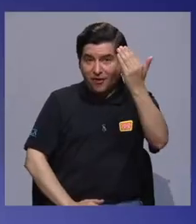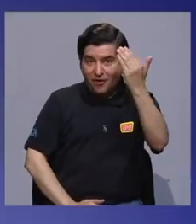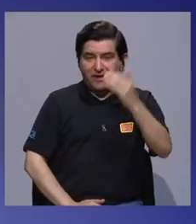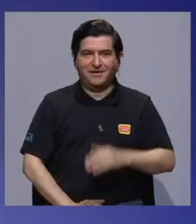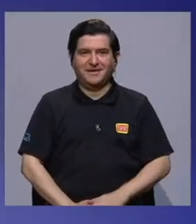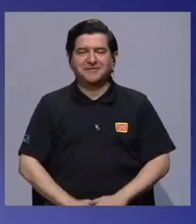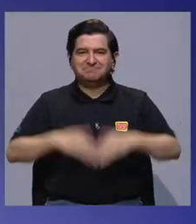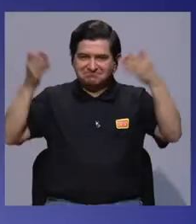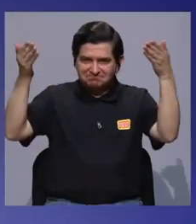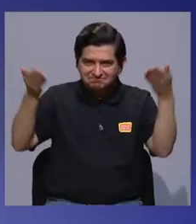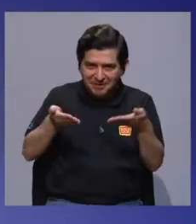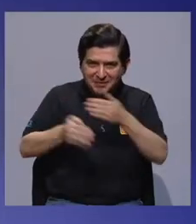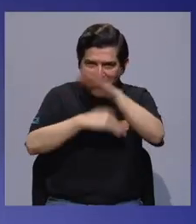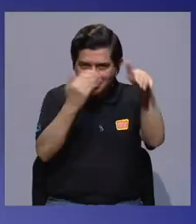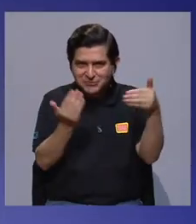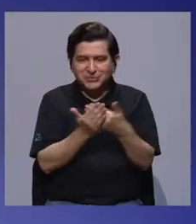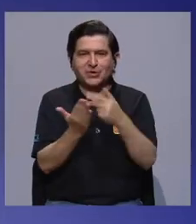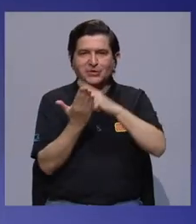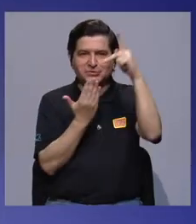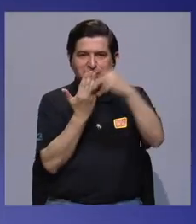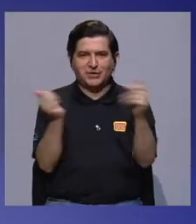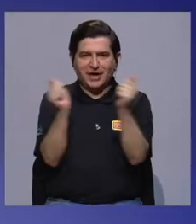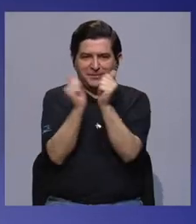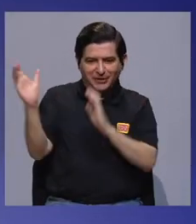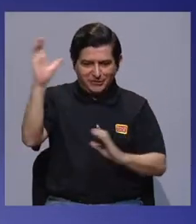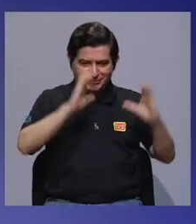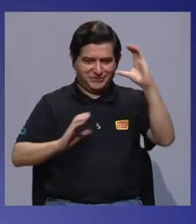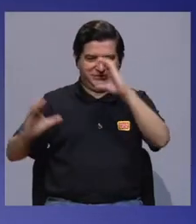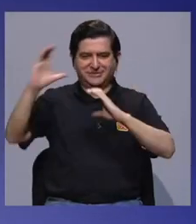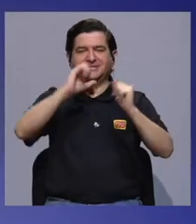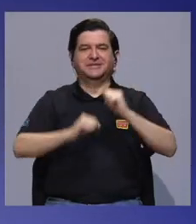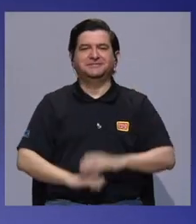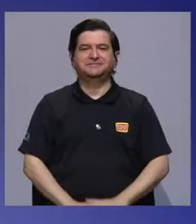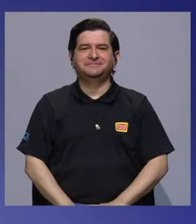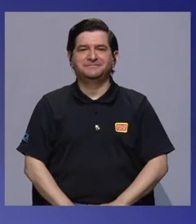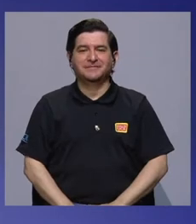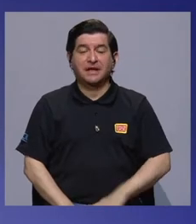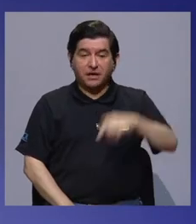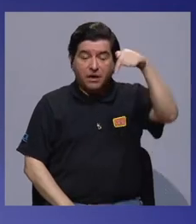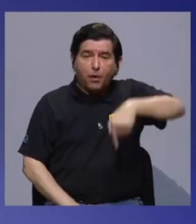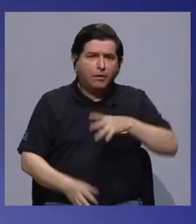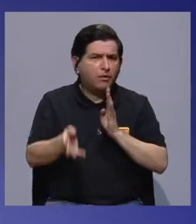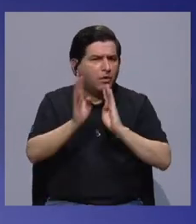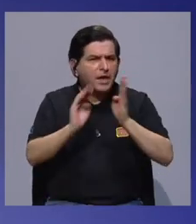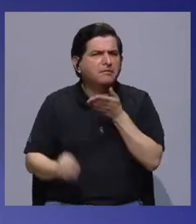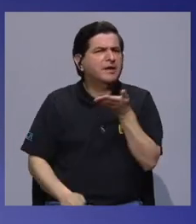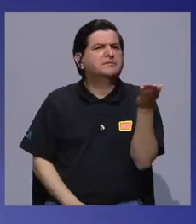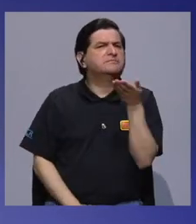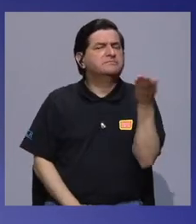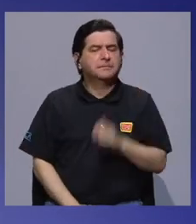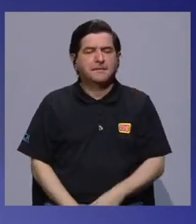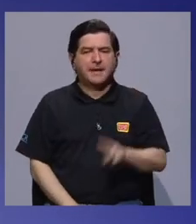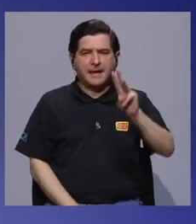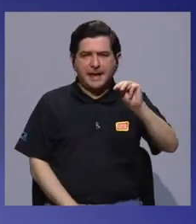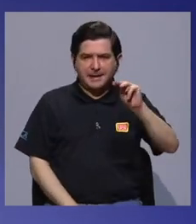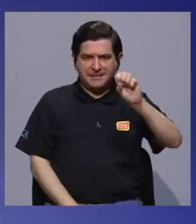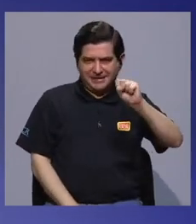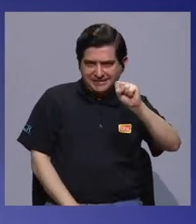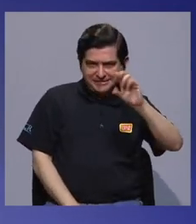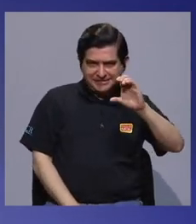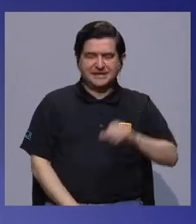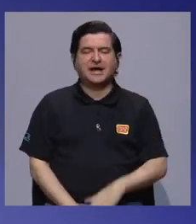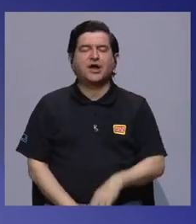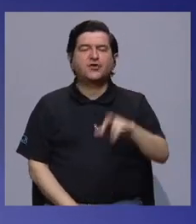Hola, ¿qué tal? Bienvenidas y bienvenidos a Conciencia. Vamos a hablar el día de hoy con el